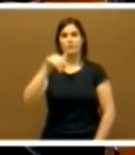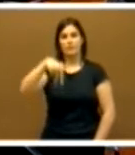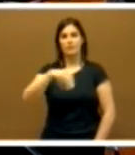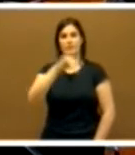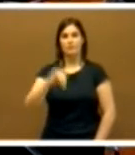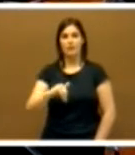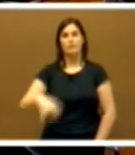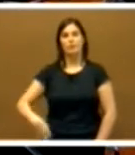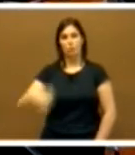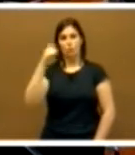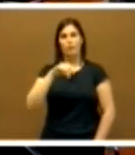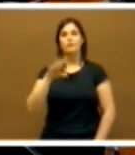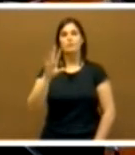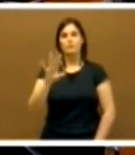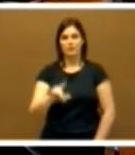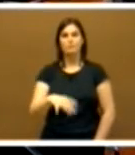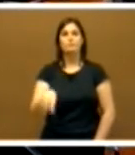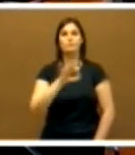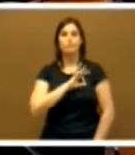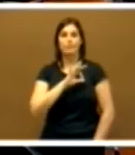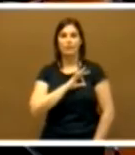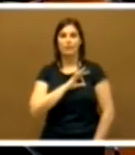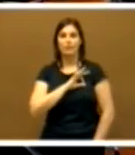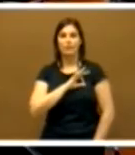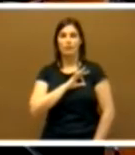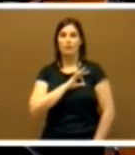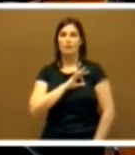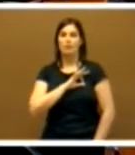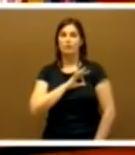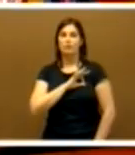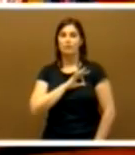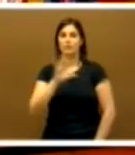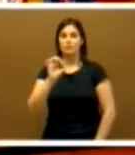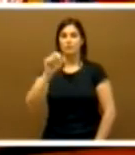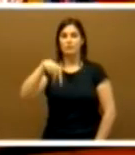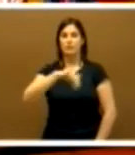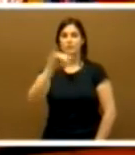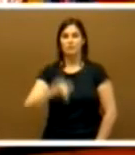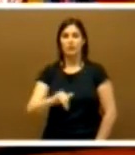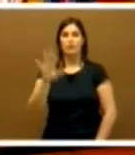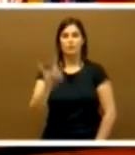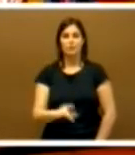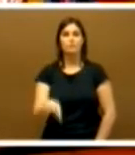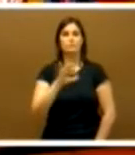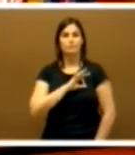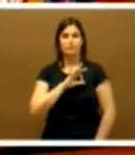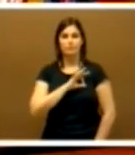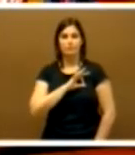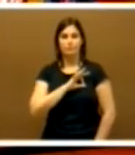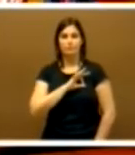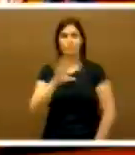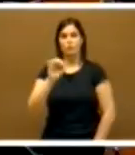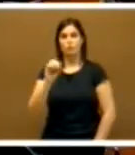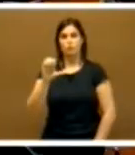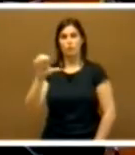Duque Don José Ángel Sánchez Juliá Doña Ana María Soger